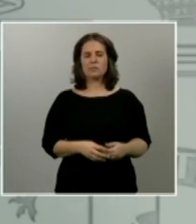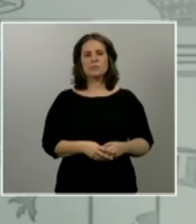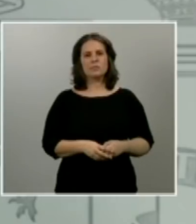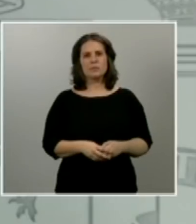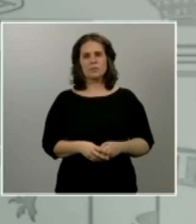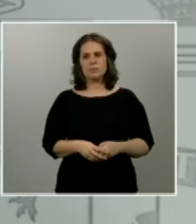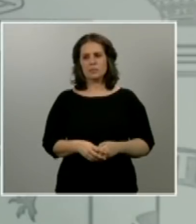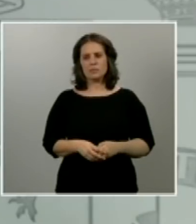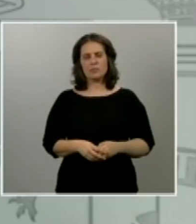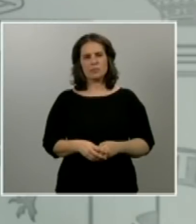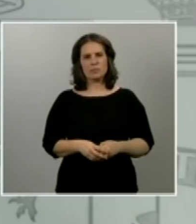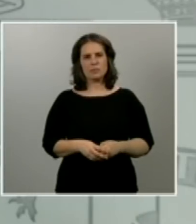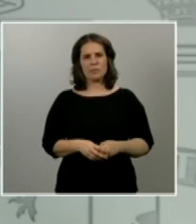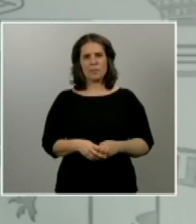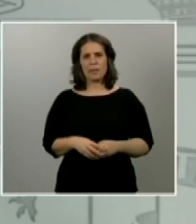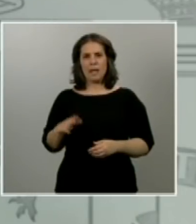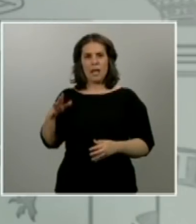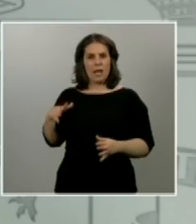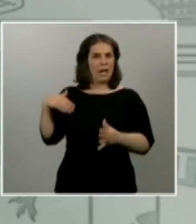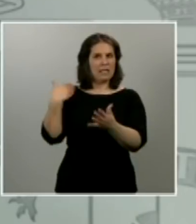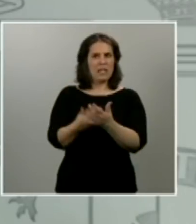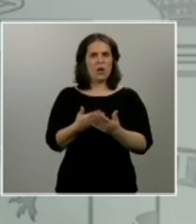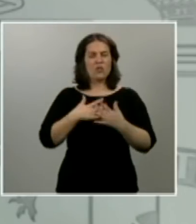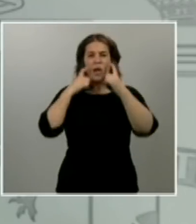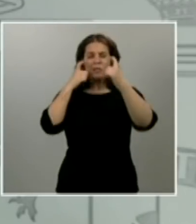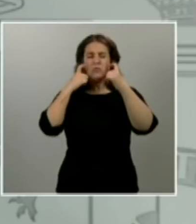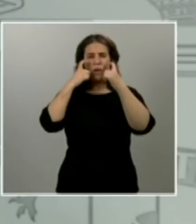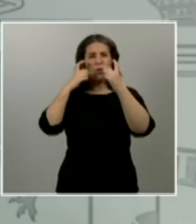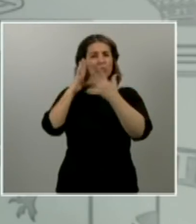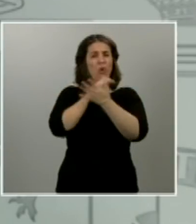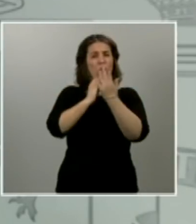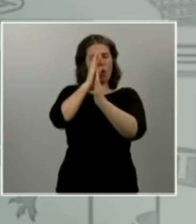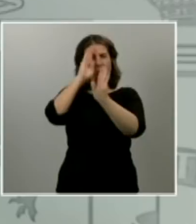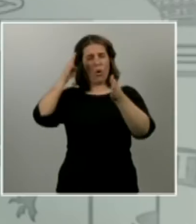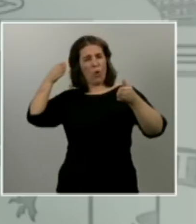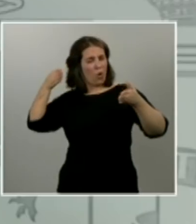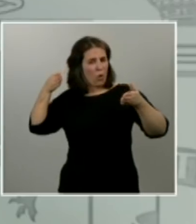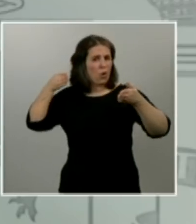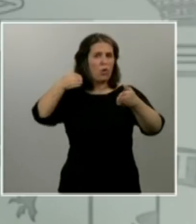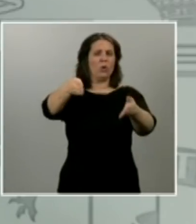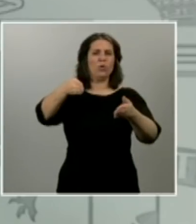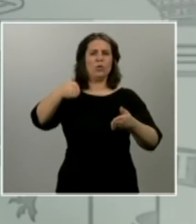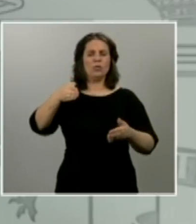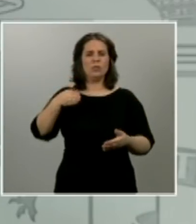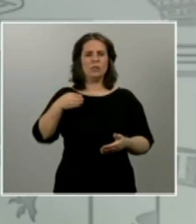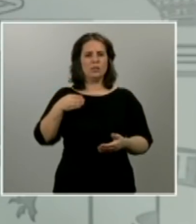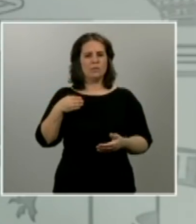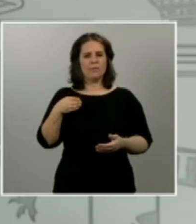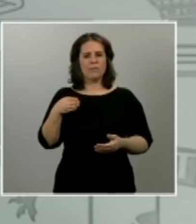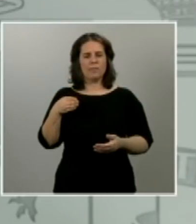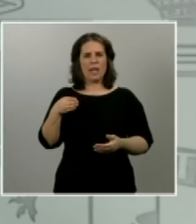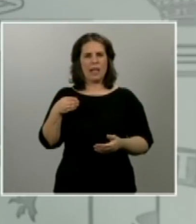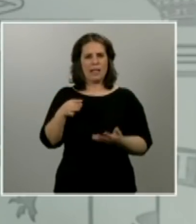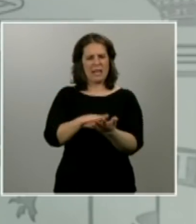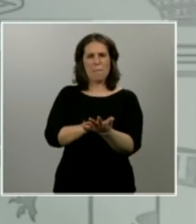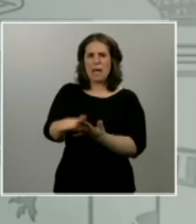todos nuestros esfuerzos en amortiguar el bestial, si me permitís esta expresión, el bestial impacto económico